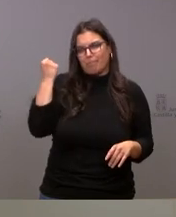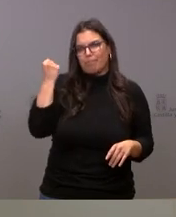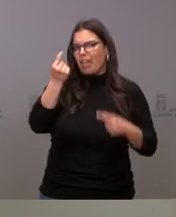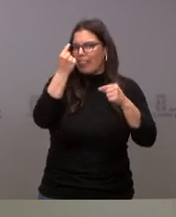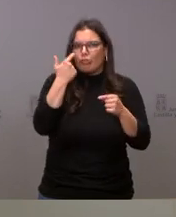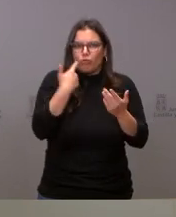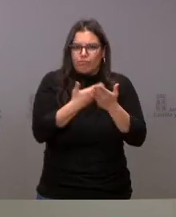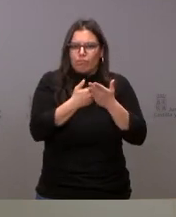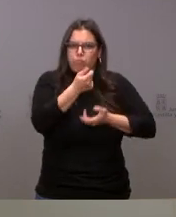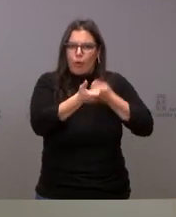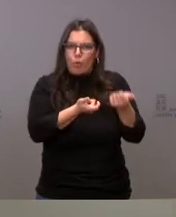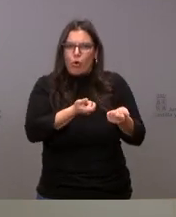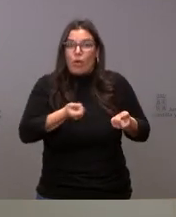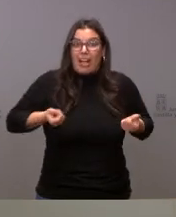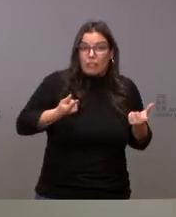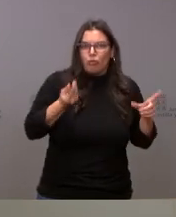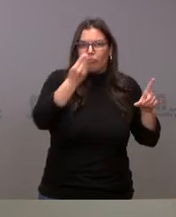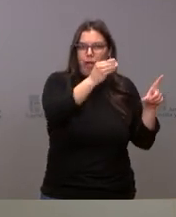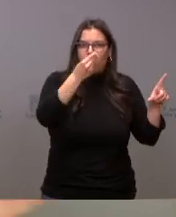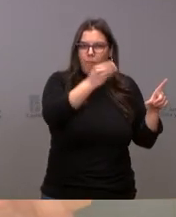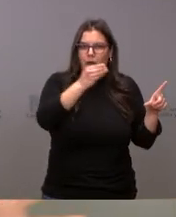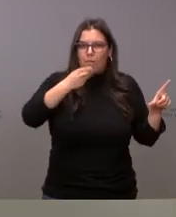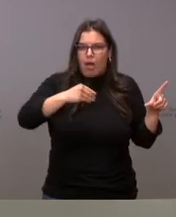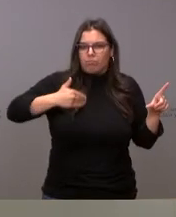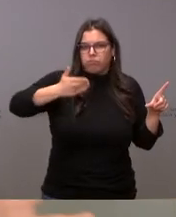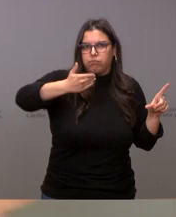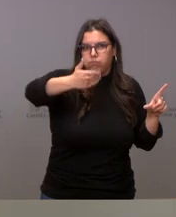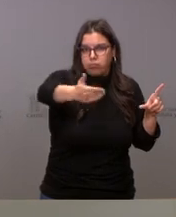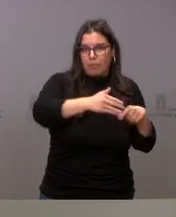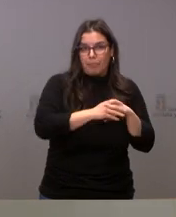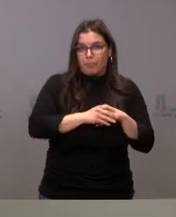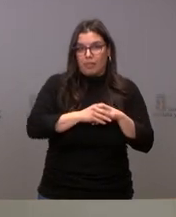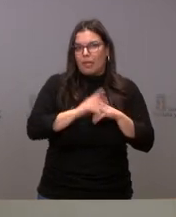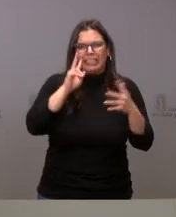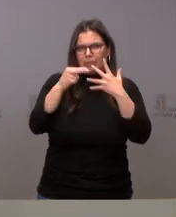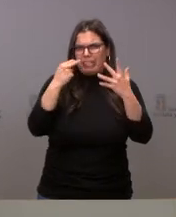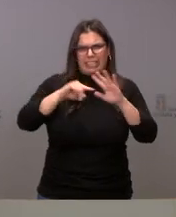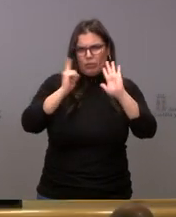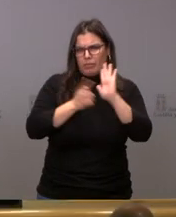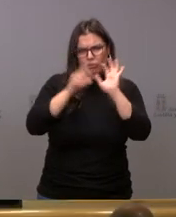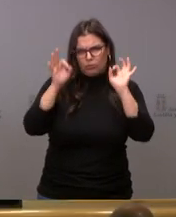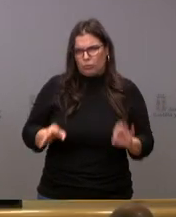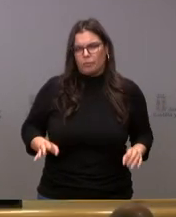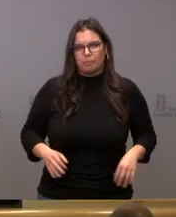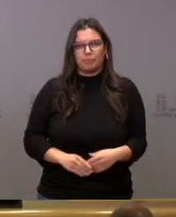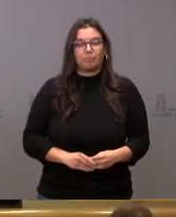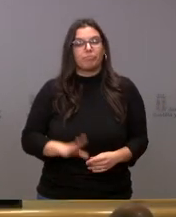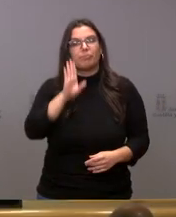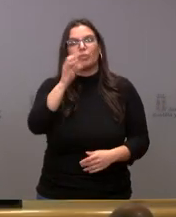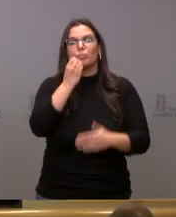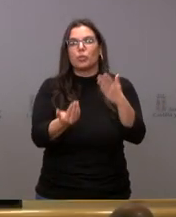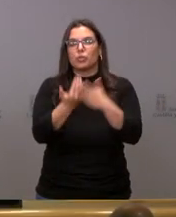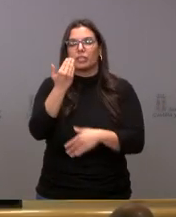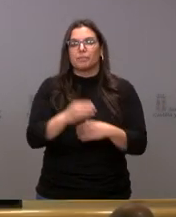datos reales que iremos publicando a medida que se van a conocer y que, por otra parte, van a ser completamente transparentes. Sí, hola, buenos días.